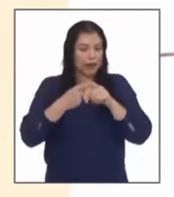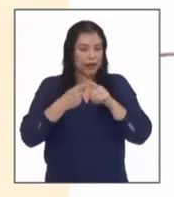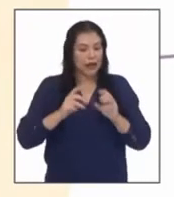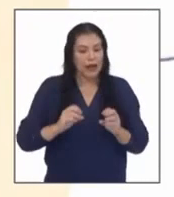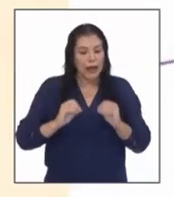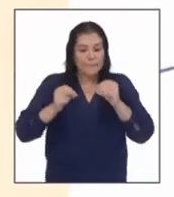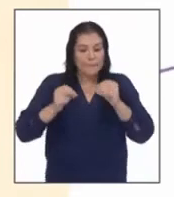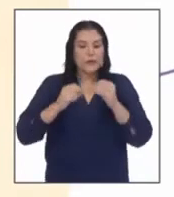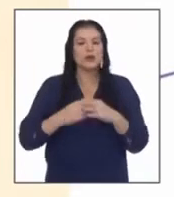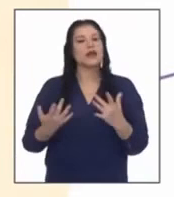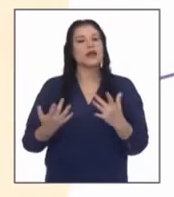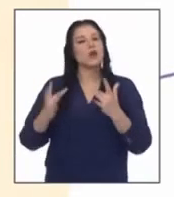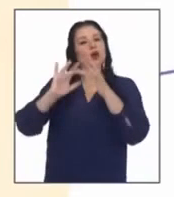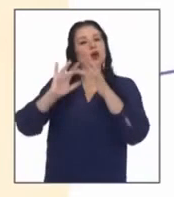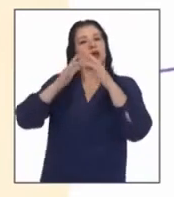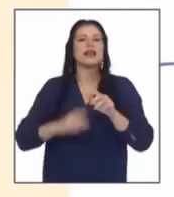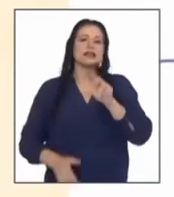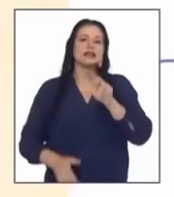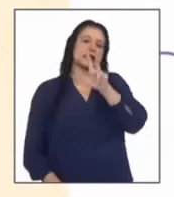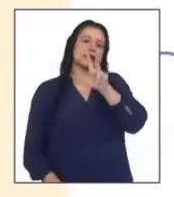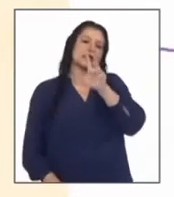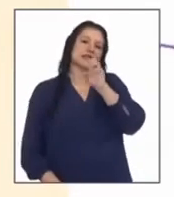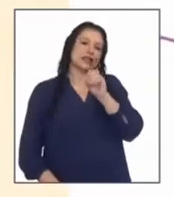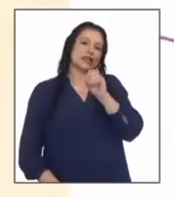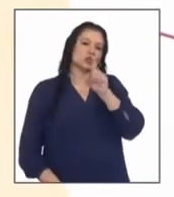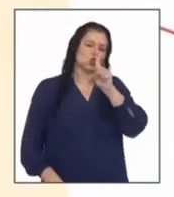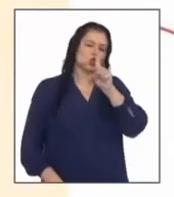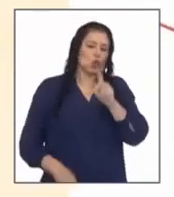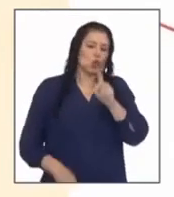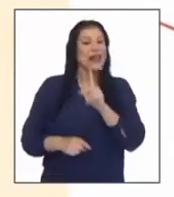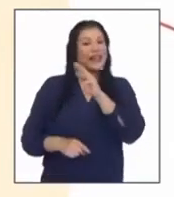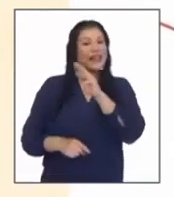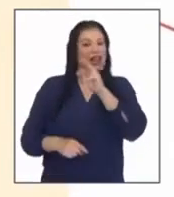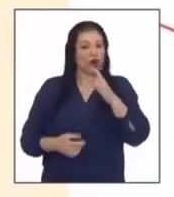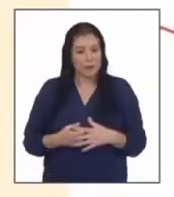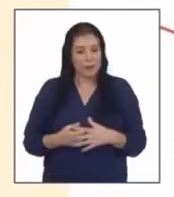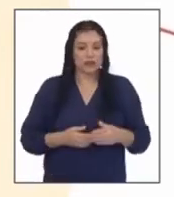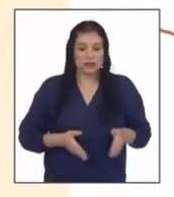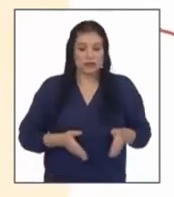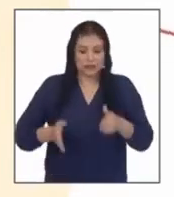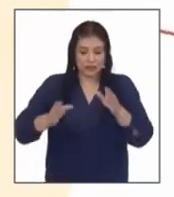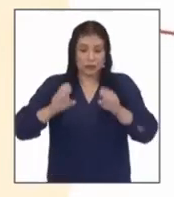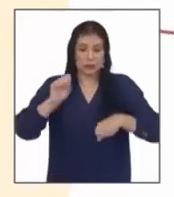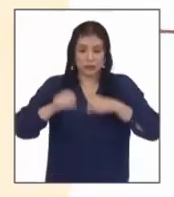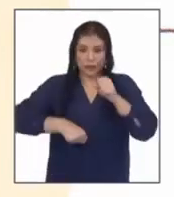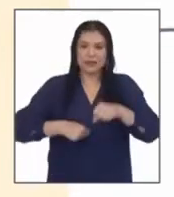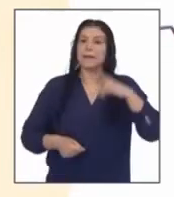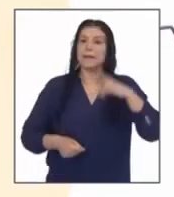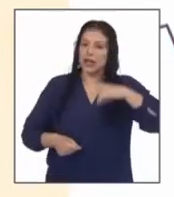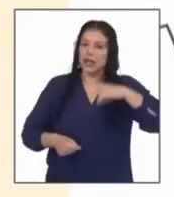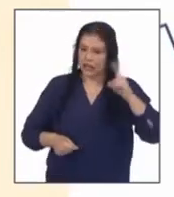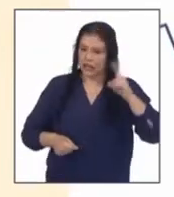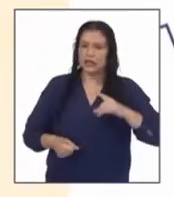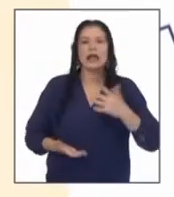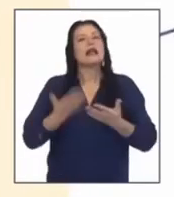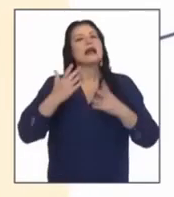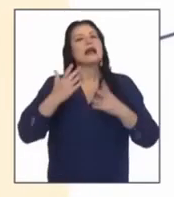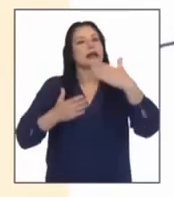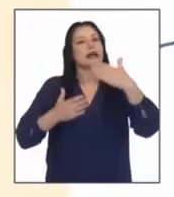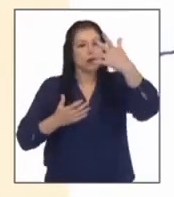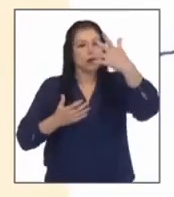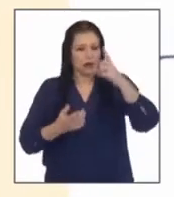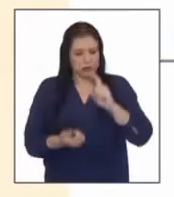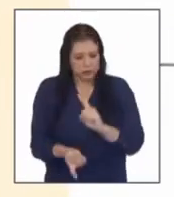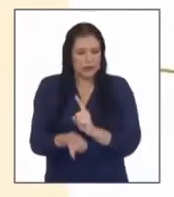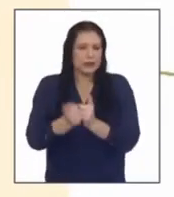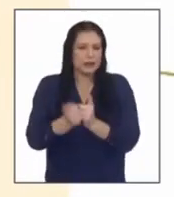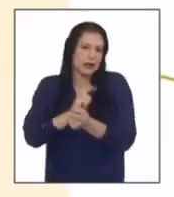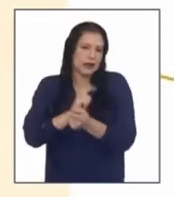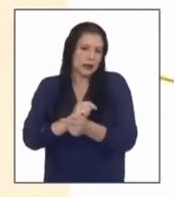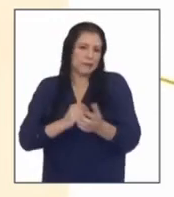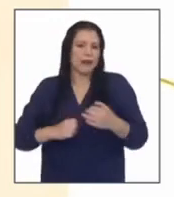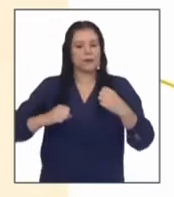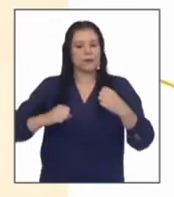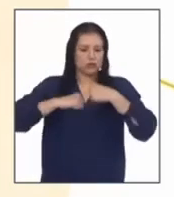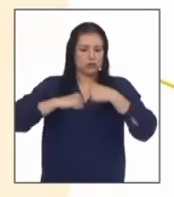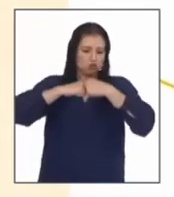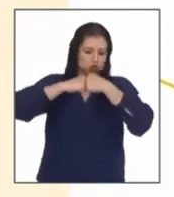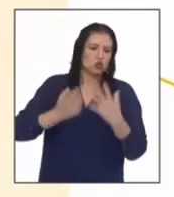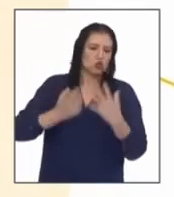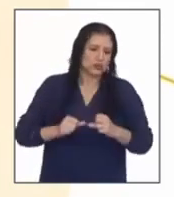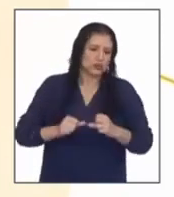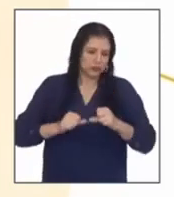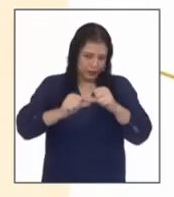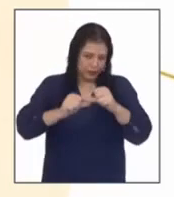instalar una red de 301 kilómetros de ciclovías temporales de emergencia posteriormente serán reemplazadas por estructuras